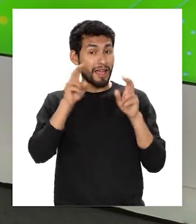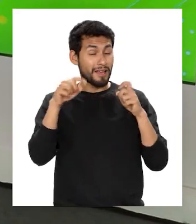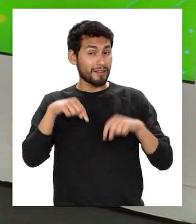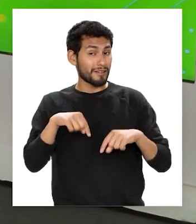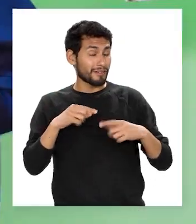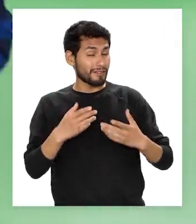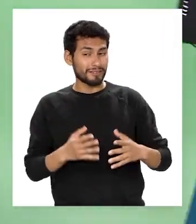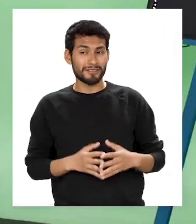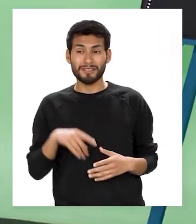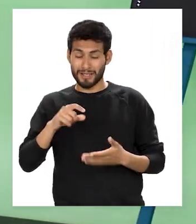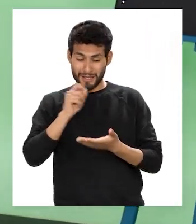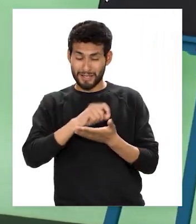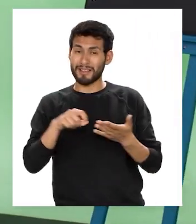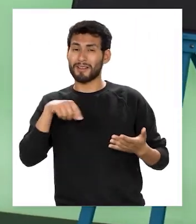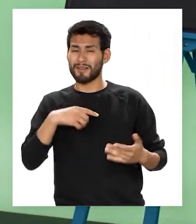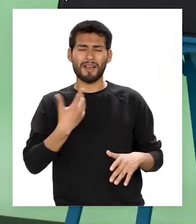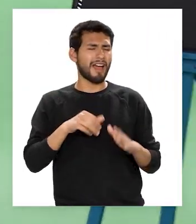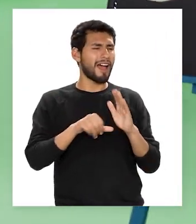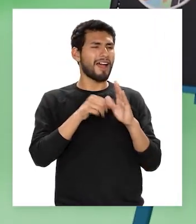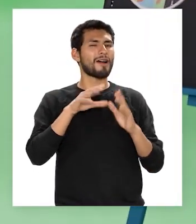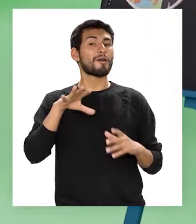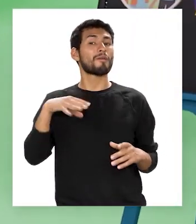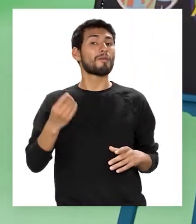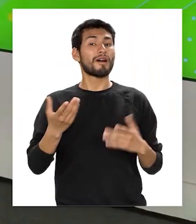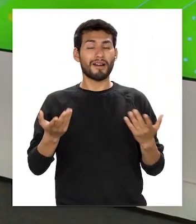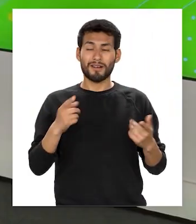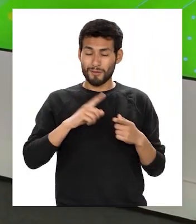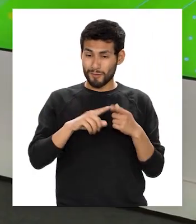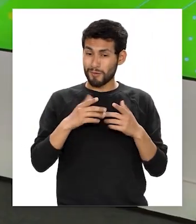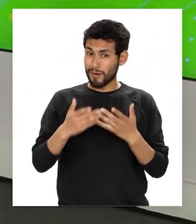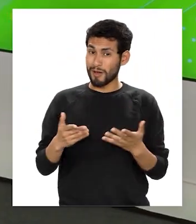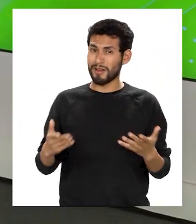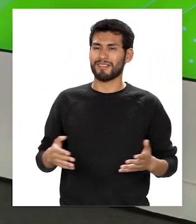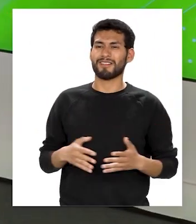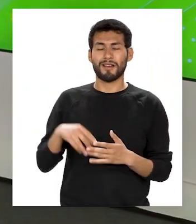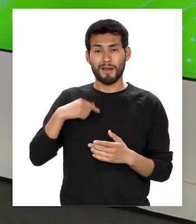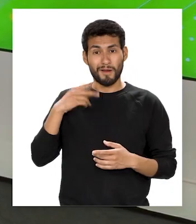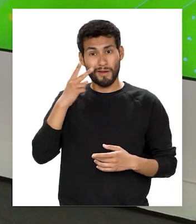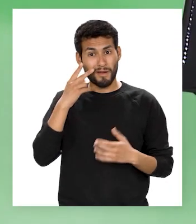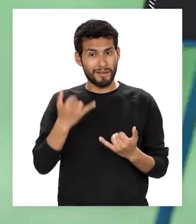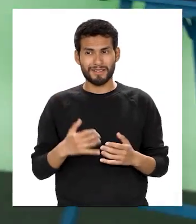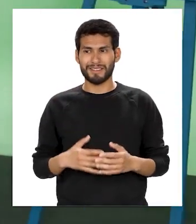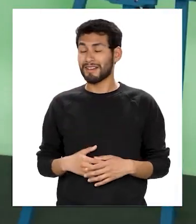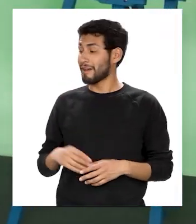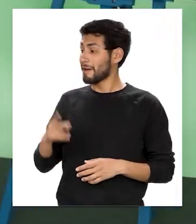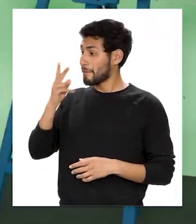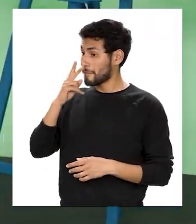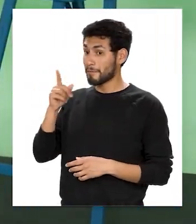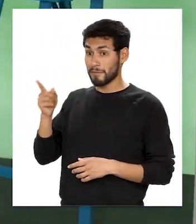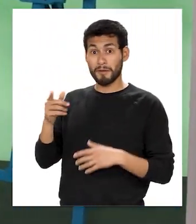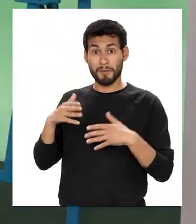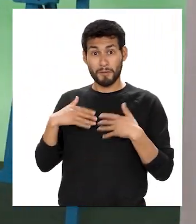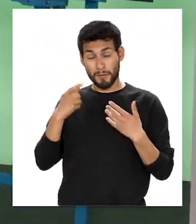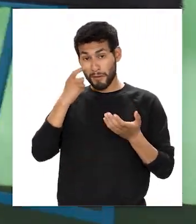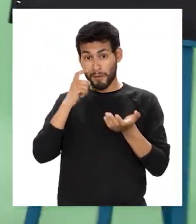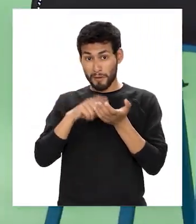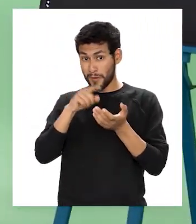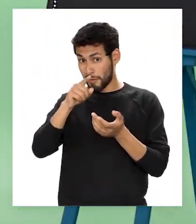ejemplos del tema que nos reúne hoy La literatura es arte, porque utiliza, entre otras cosas, lo que veremos hoy Veamos si ustedes pueden